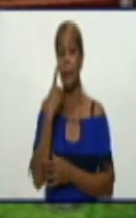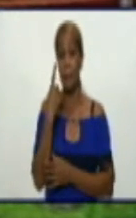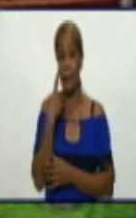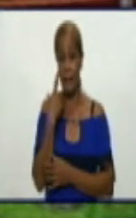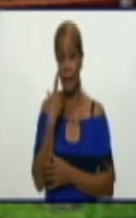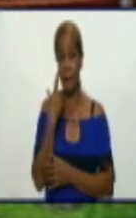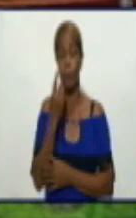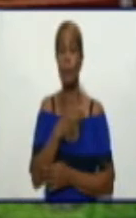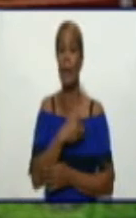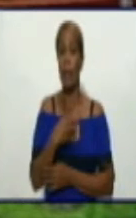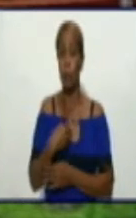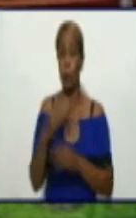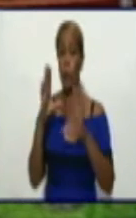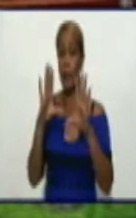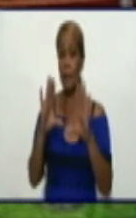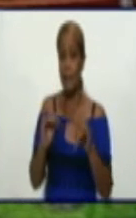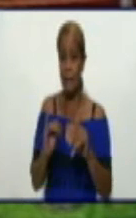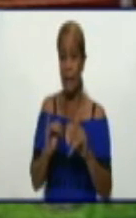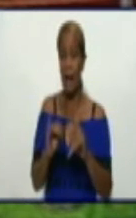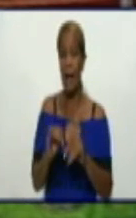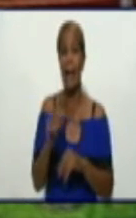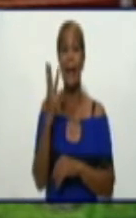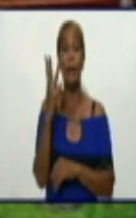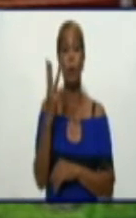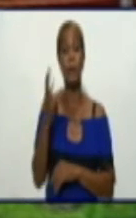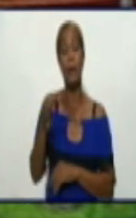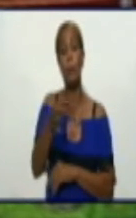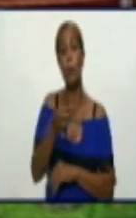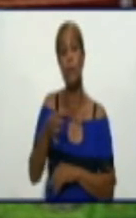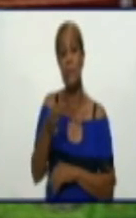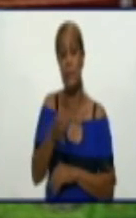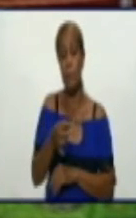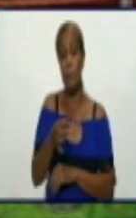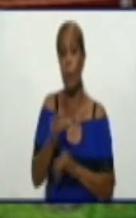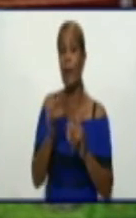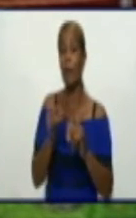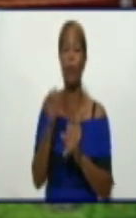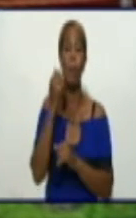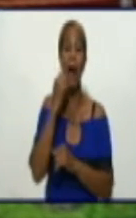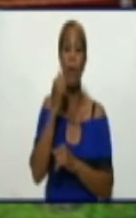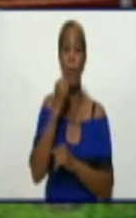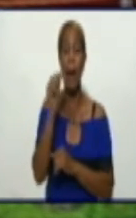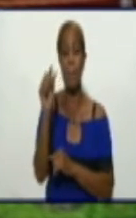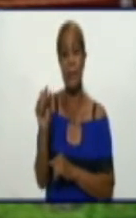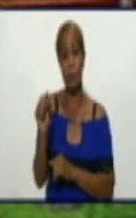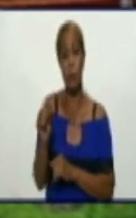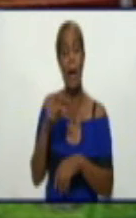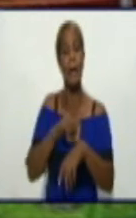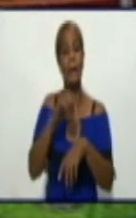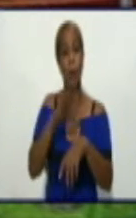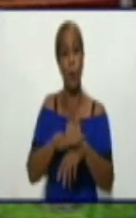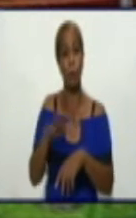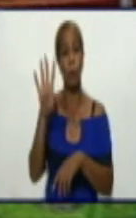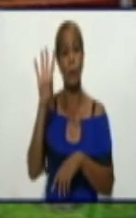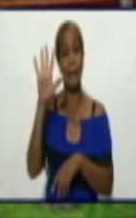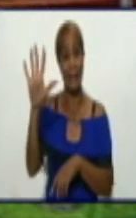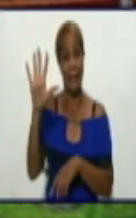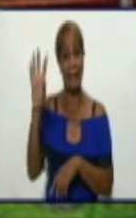hacía énfasis en los tres municipios que más casos han reportado en los últimos 15 días. Río Cauto, 502.